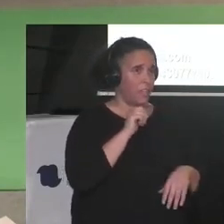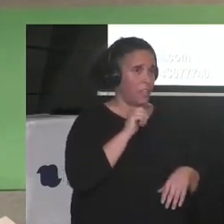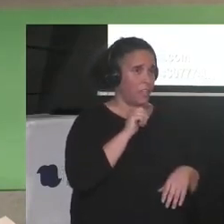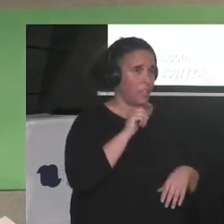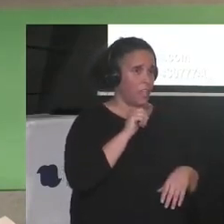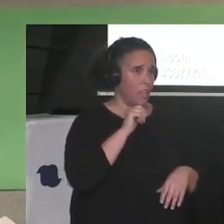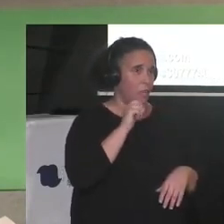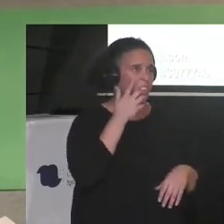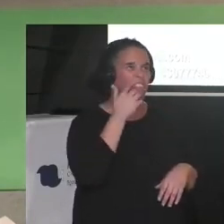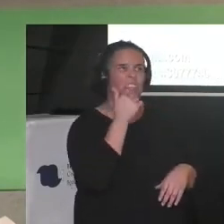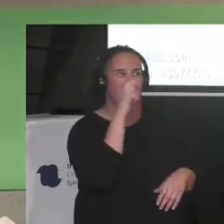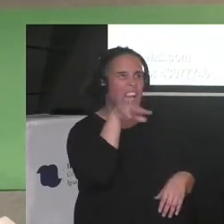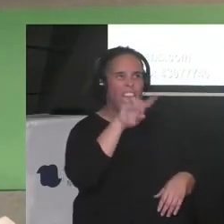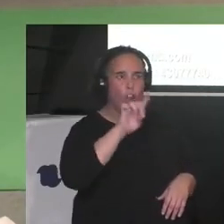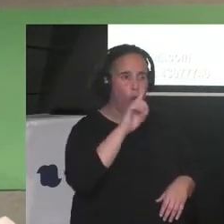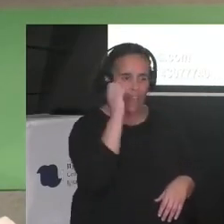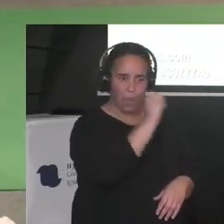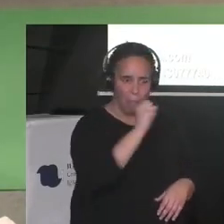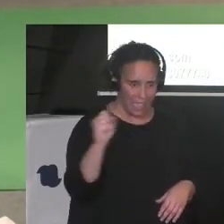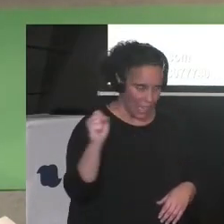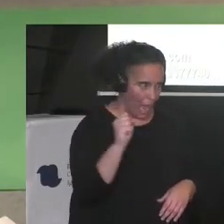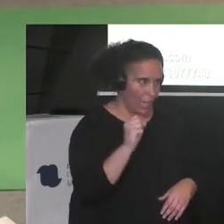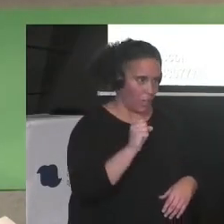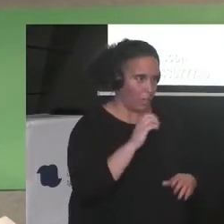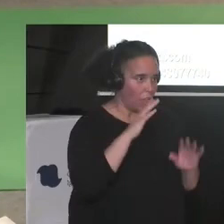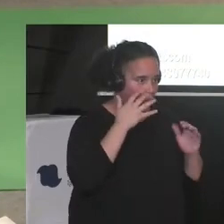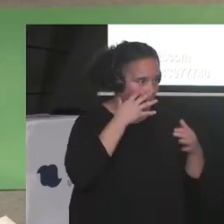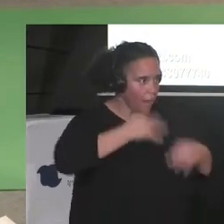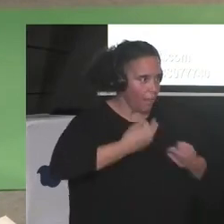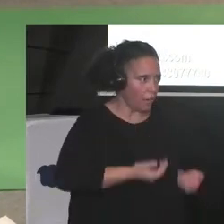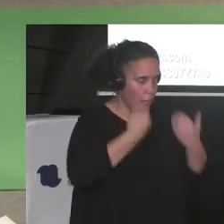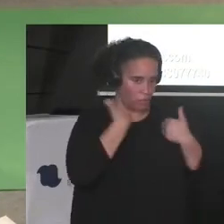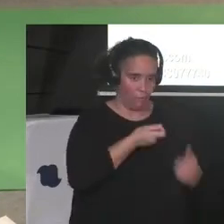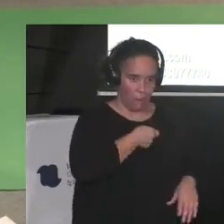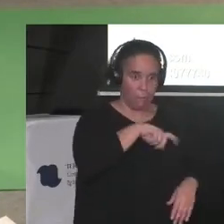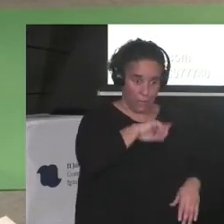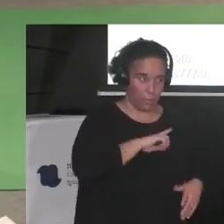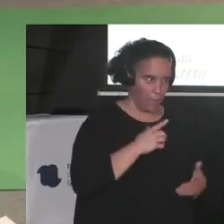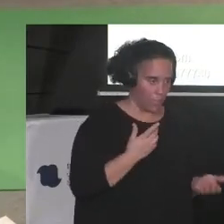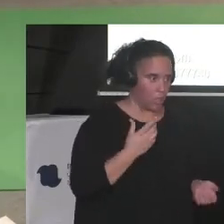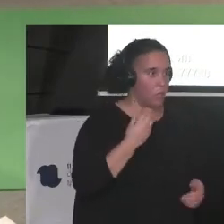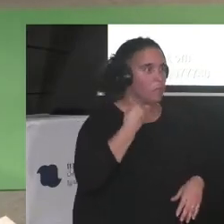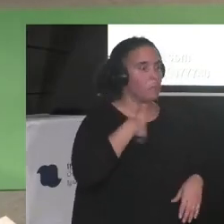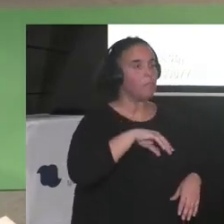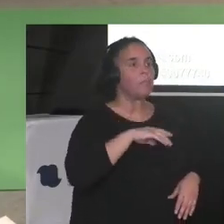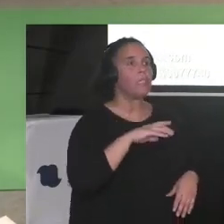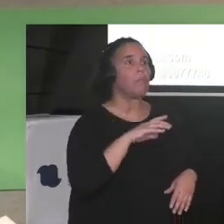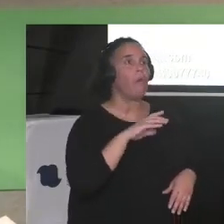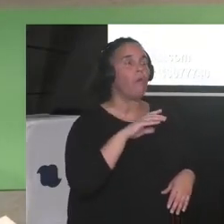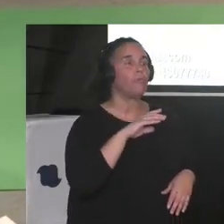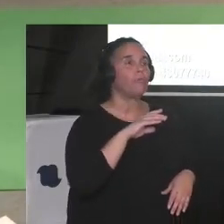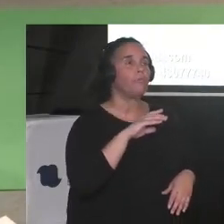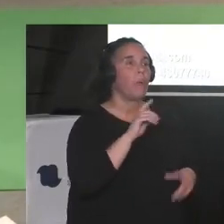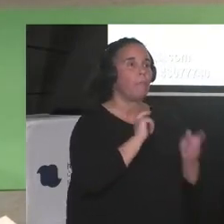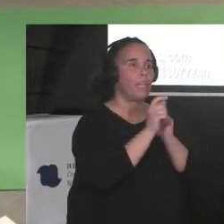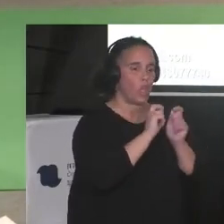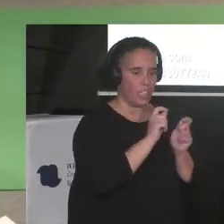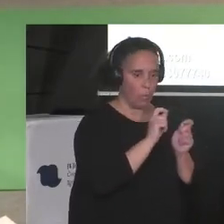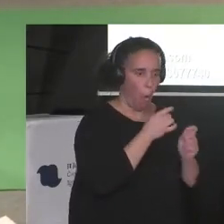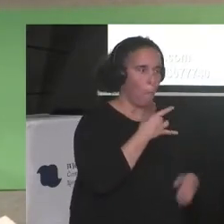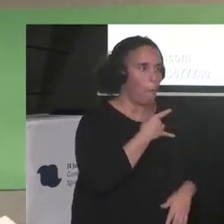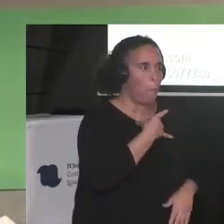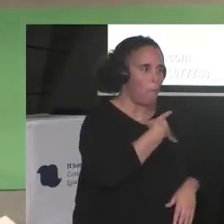En su libro Feminismo Blanco, la periodista pakistaní Rafia Zakaria, recomiendo mucho que lean ese libro,